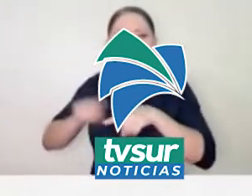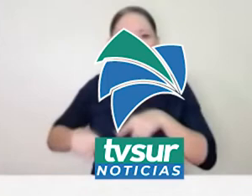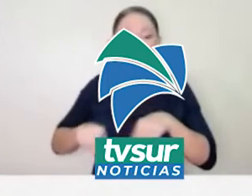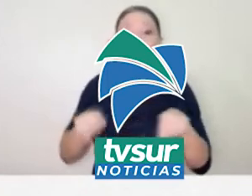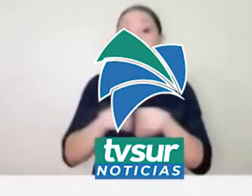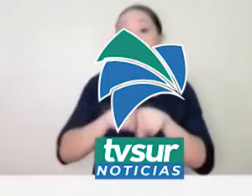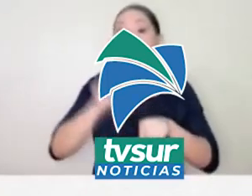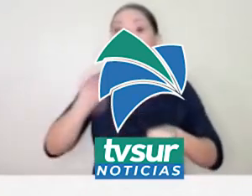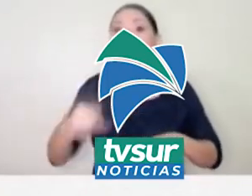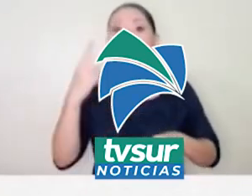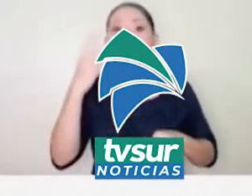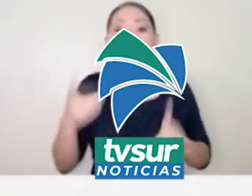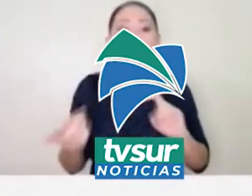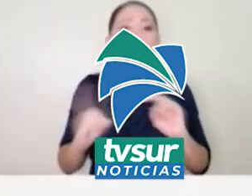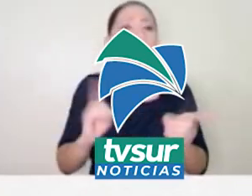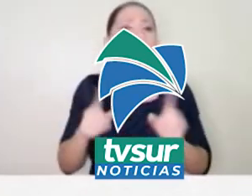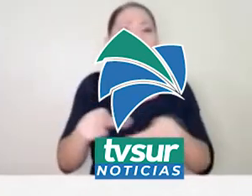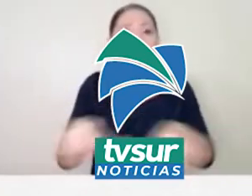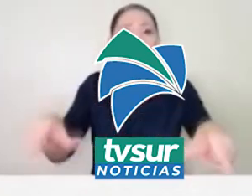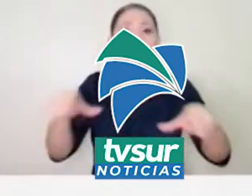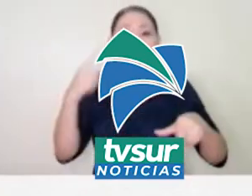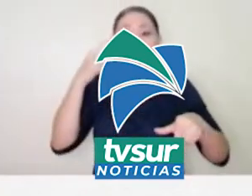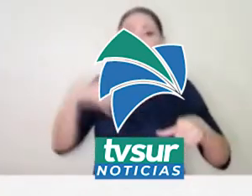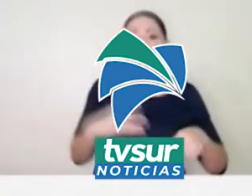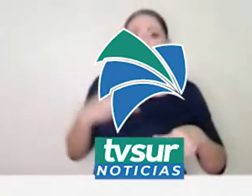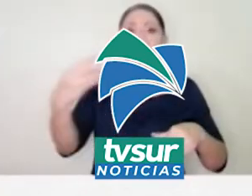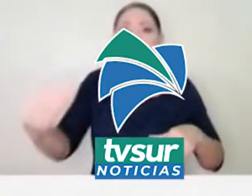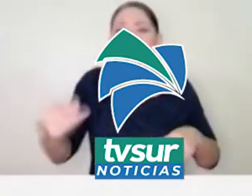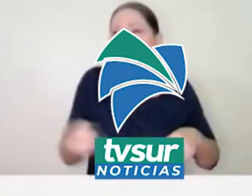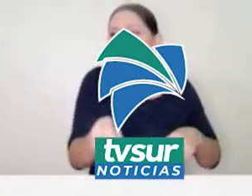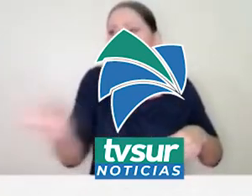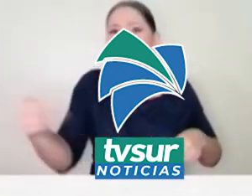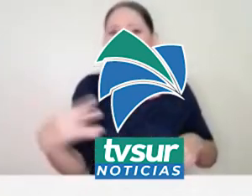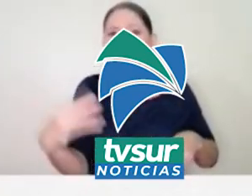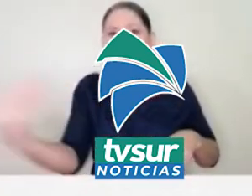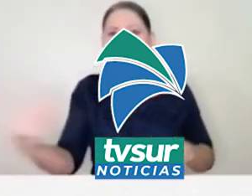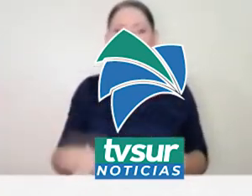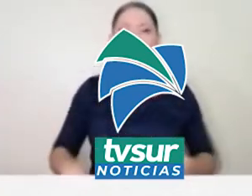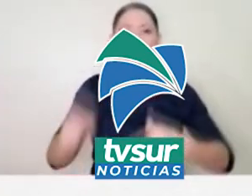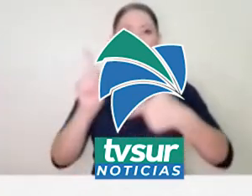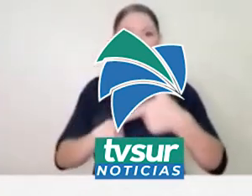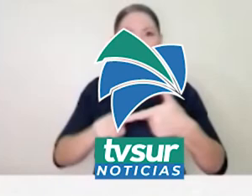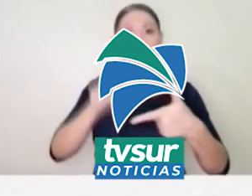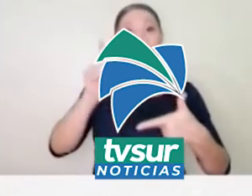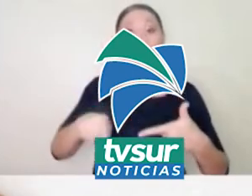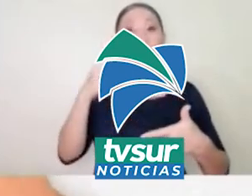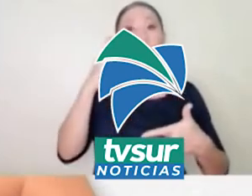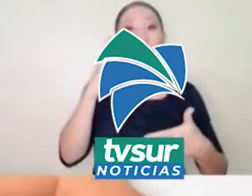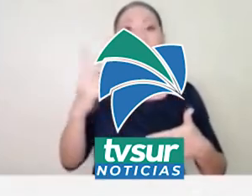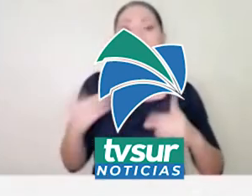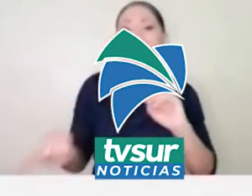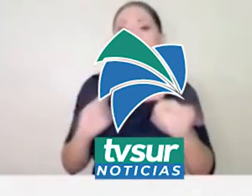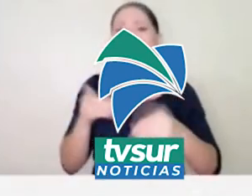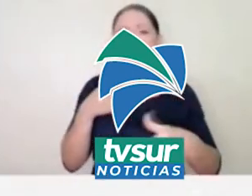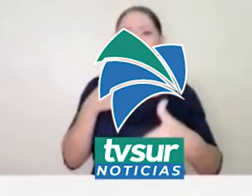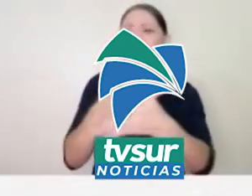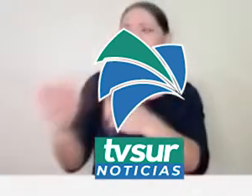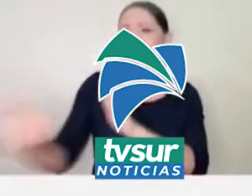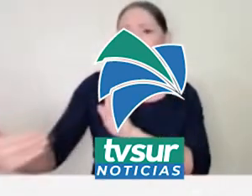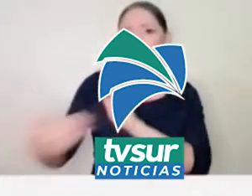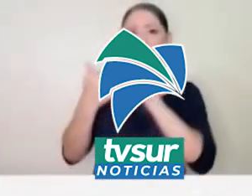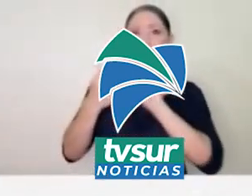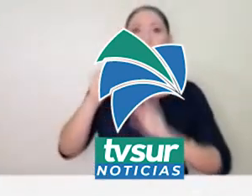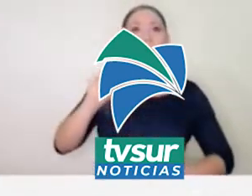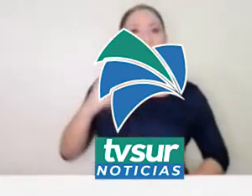ser descargada por medio de las tiendas de App Store y Google Play con el nombre Simulacro CR. La aplicación puede descargarla ya